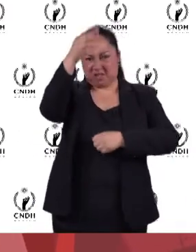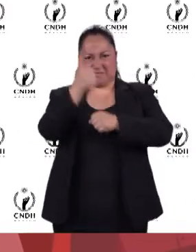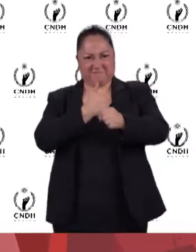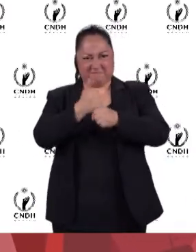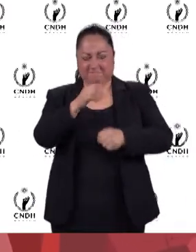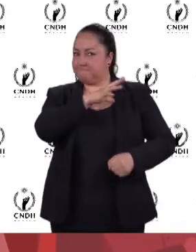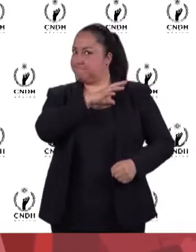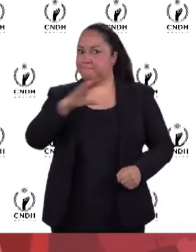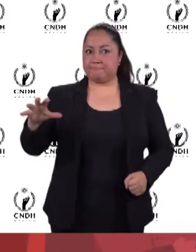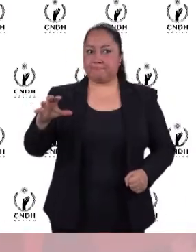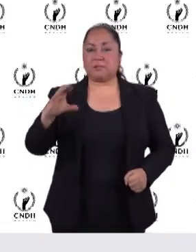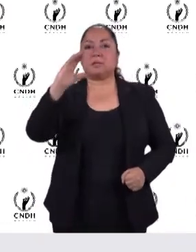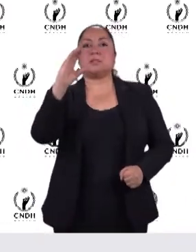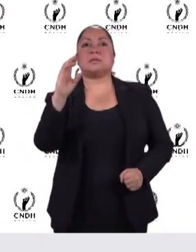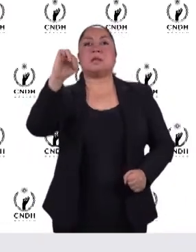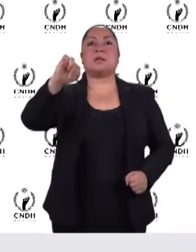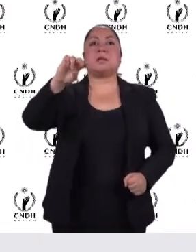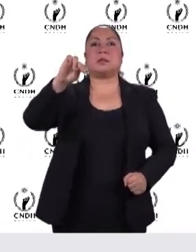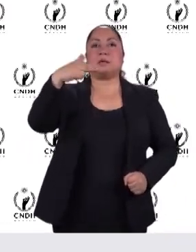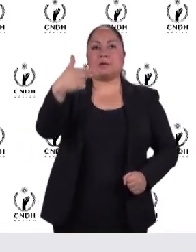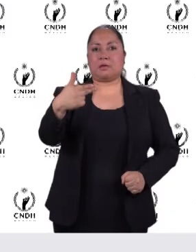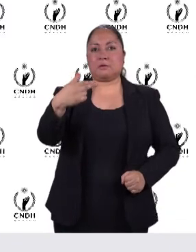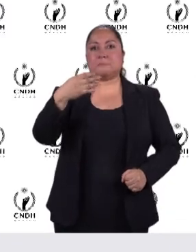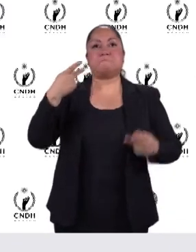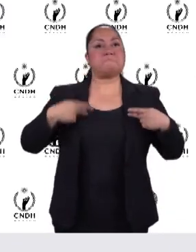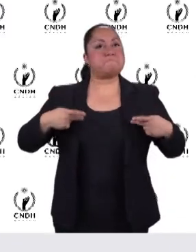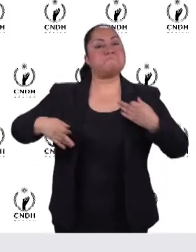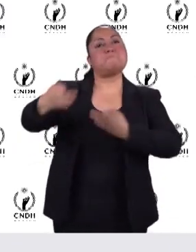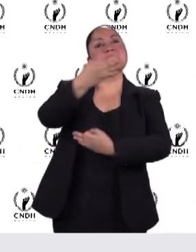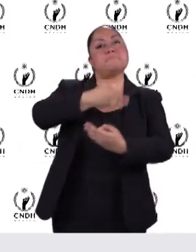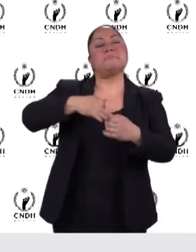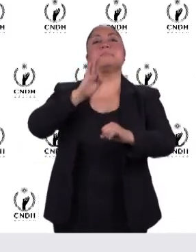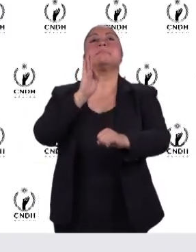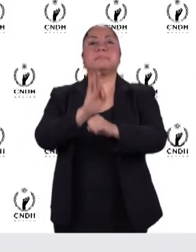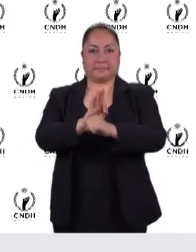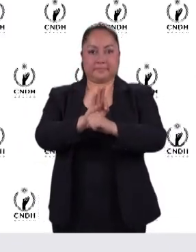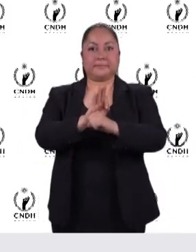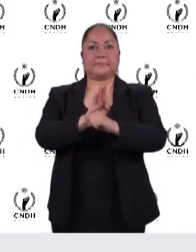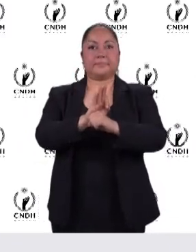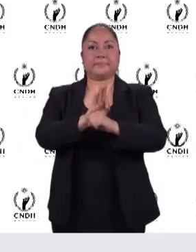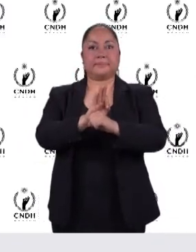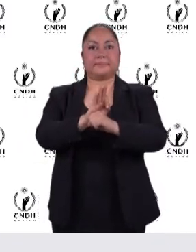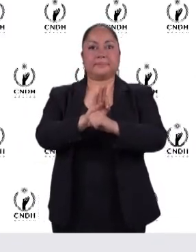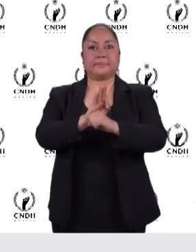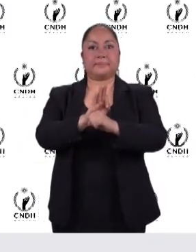Contra las violencias, todas. Comisión Nacional de los Derechos Humanos. Defendemos al pueblo.